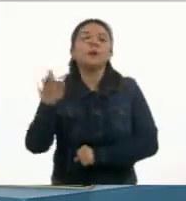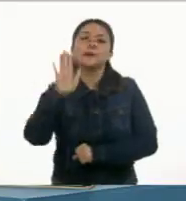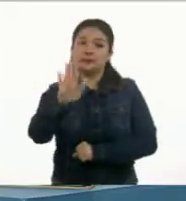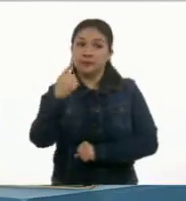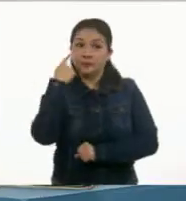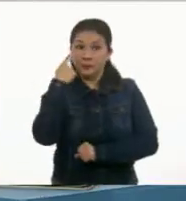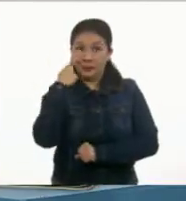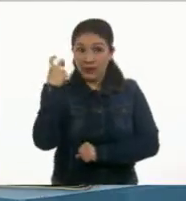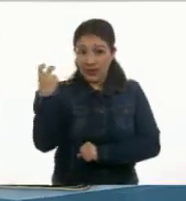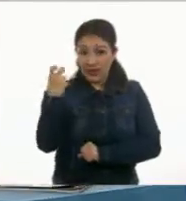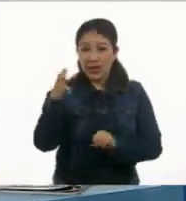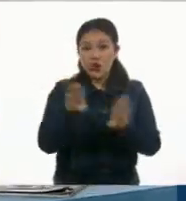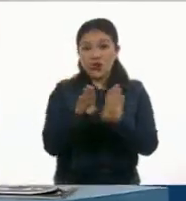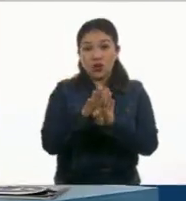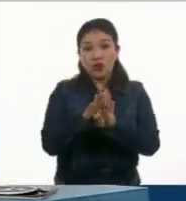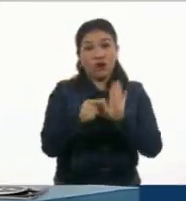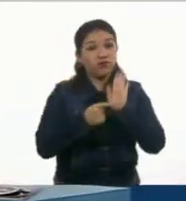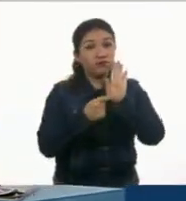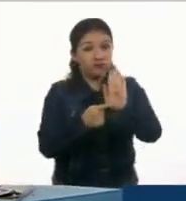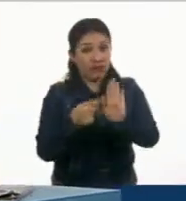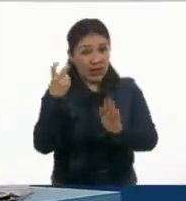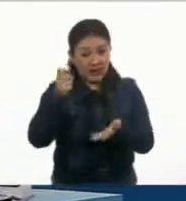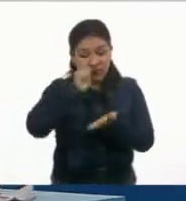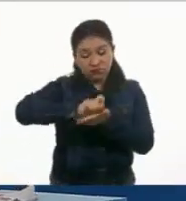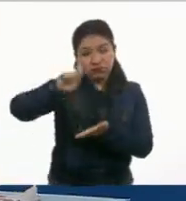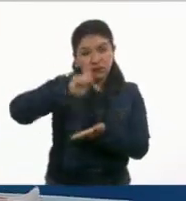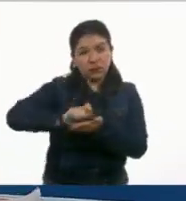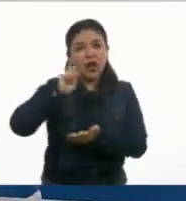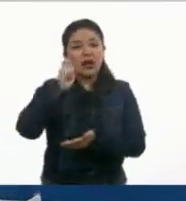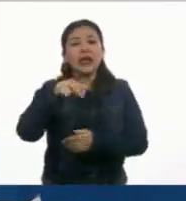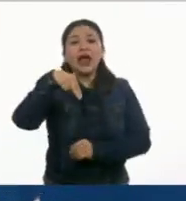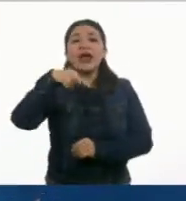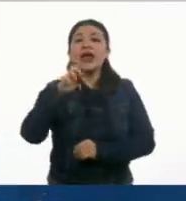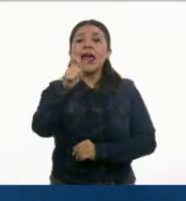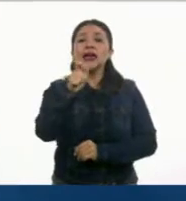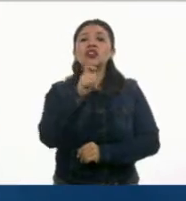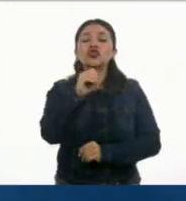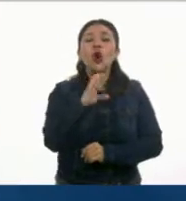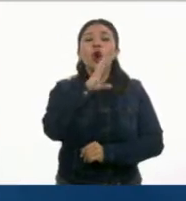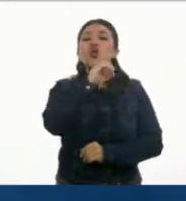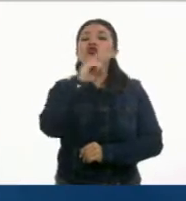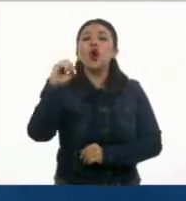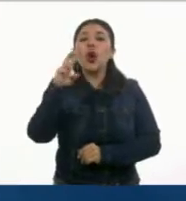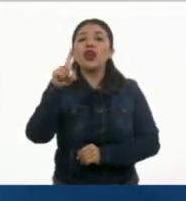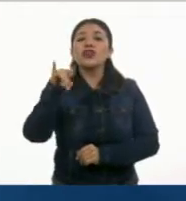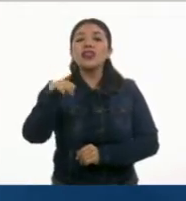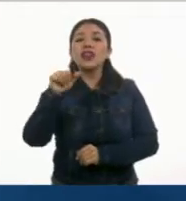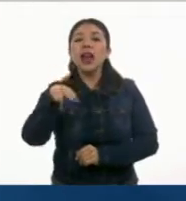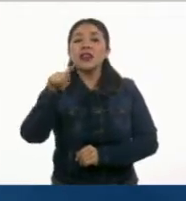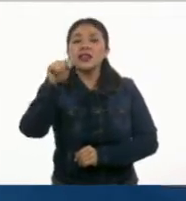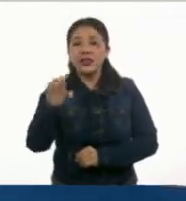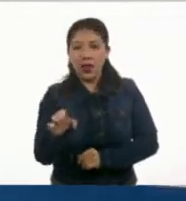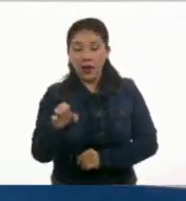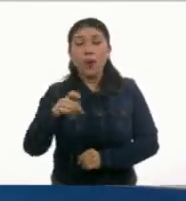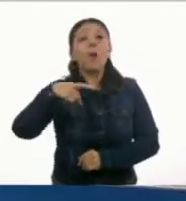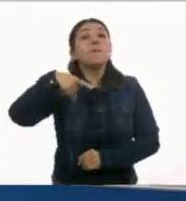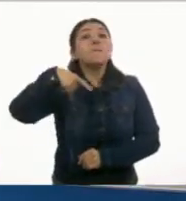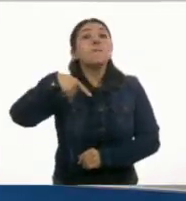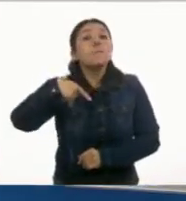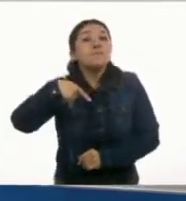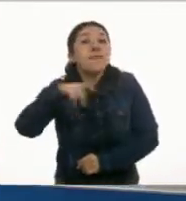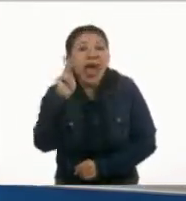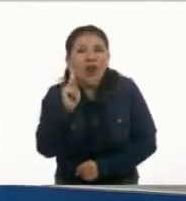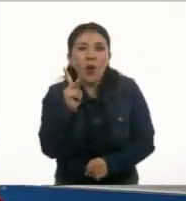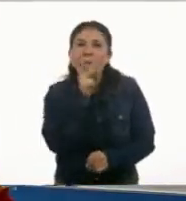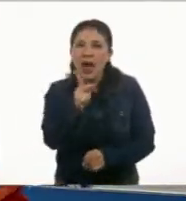caso, así como nos presenta el autor esta redacción, se trata de un nexo coordinante. Pero, así que es una